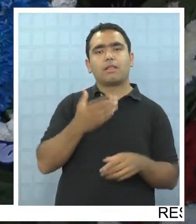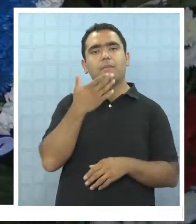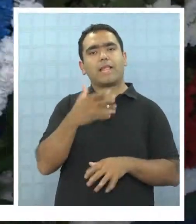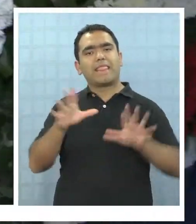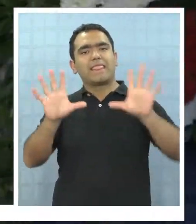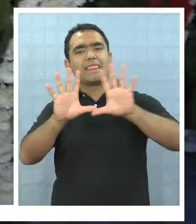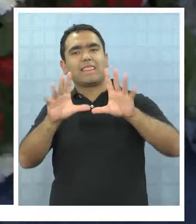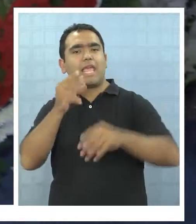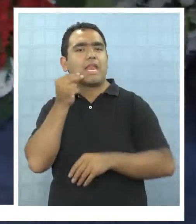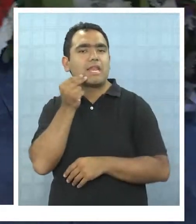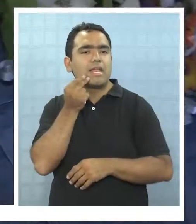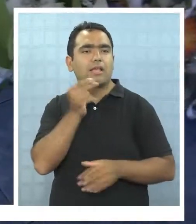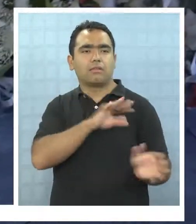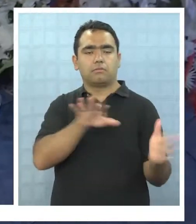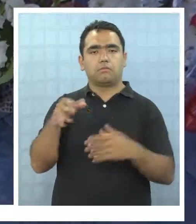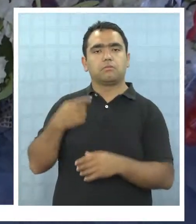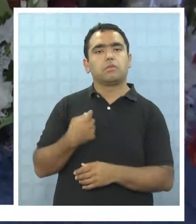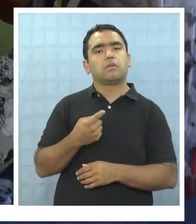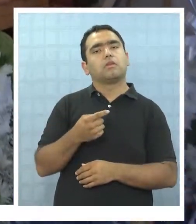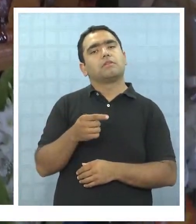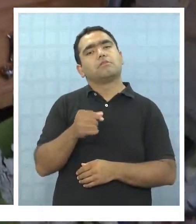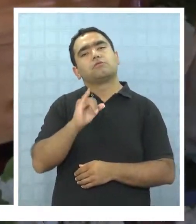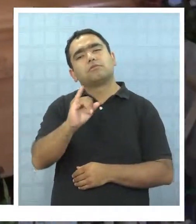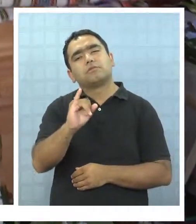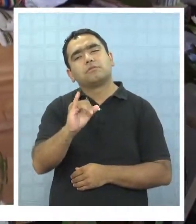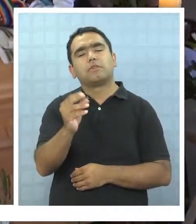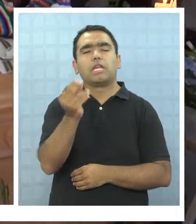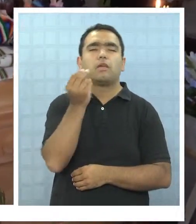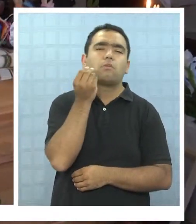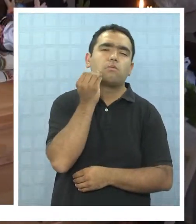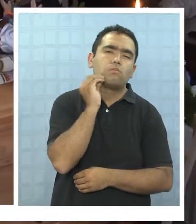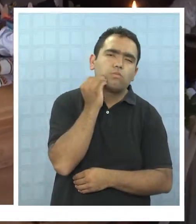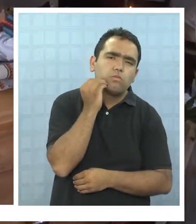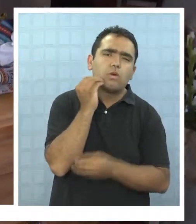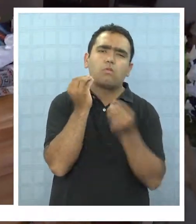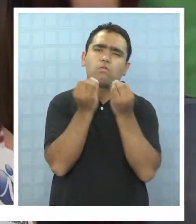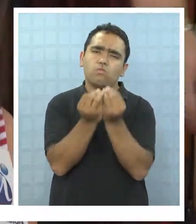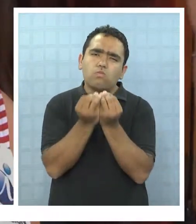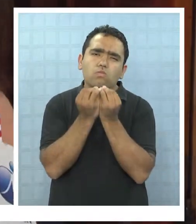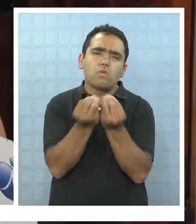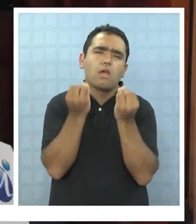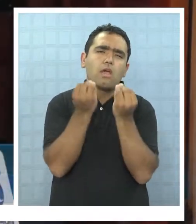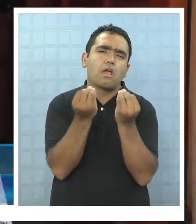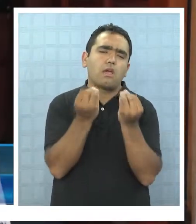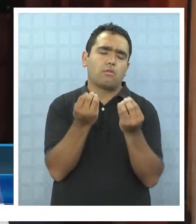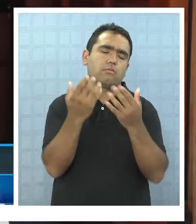suceden también diez nietos. Que fue buen abuelo y me quiso harto.